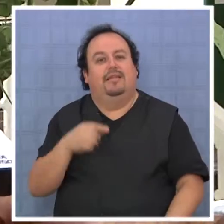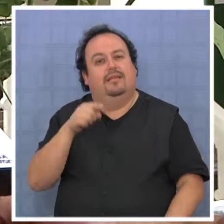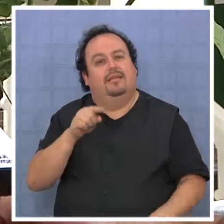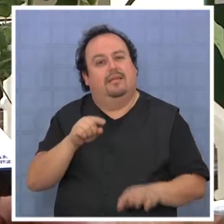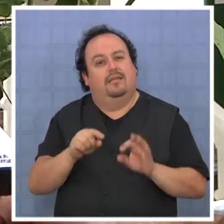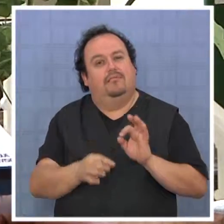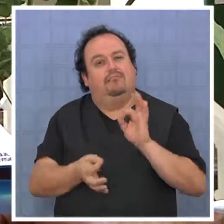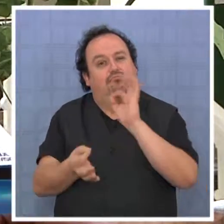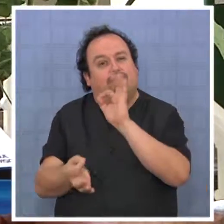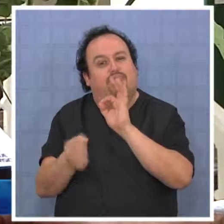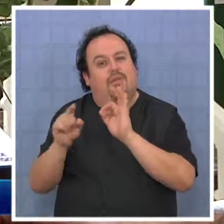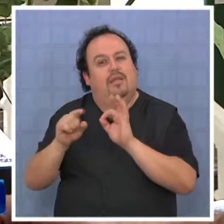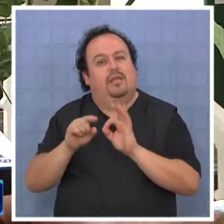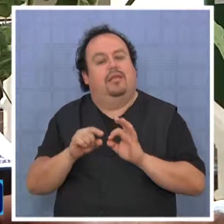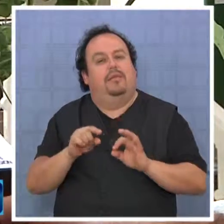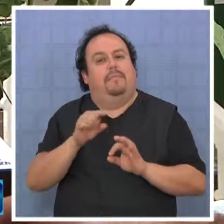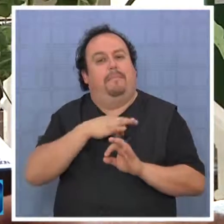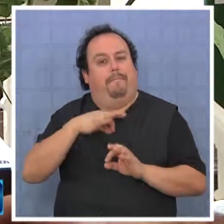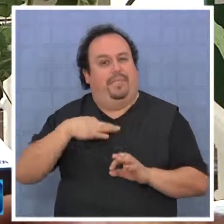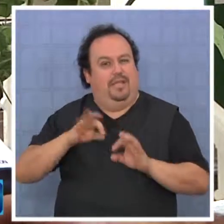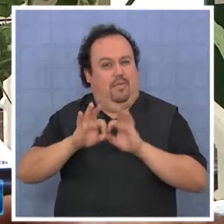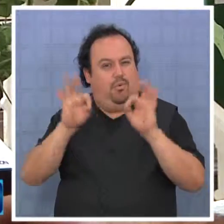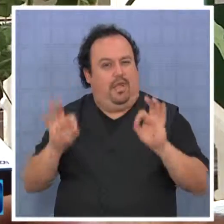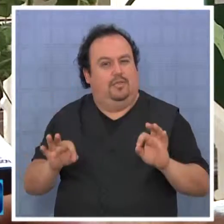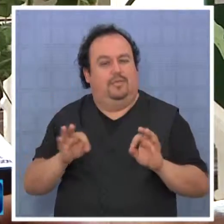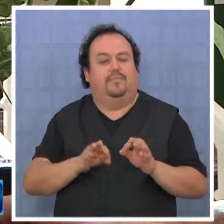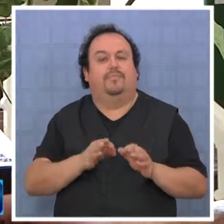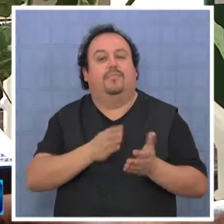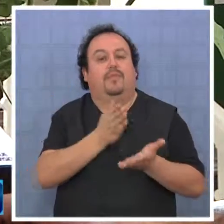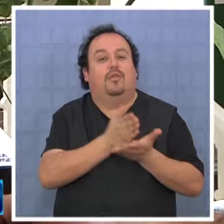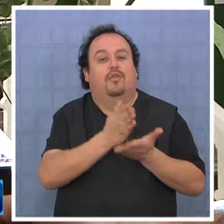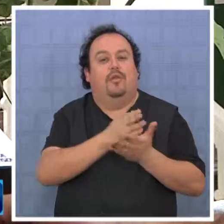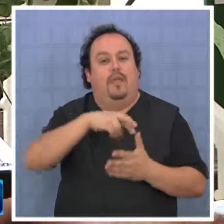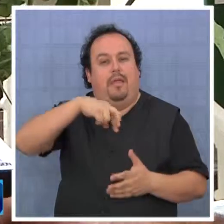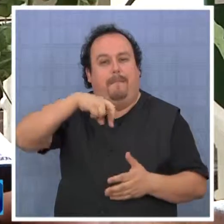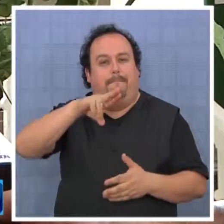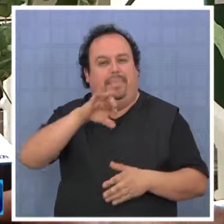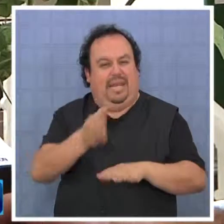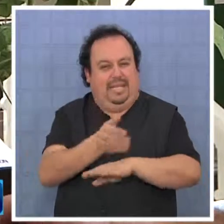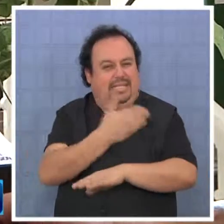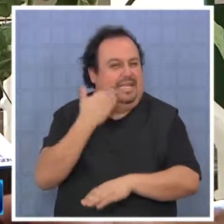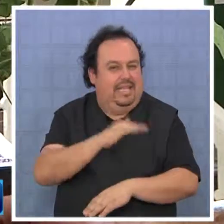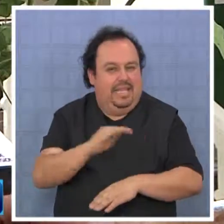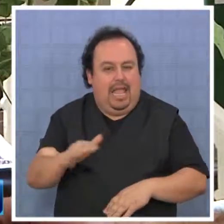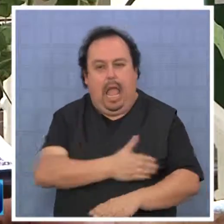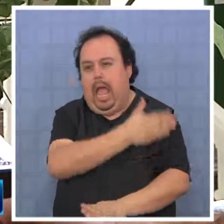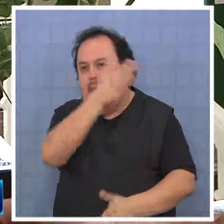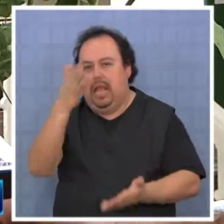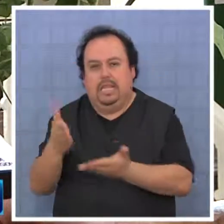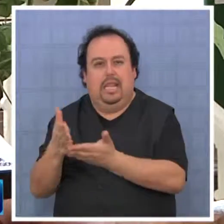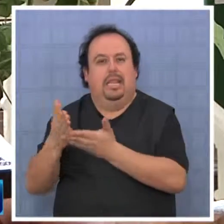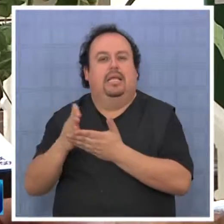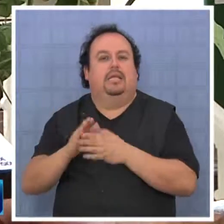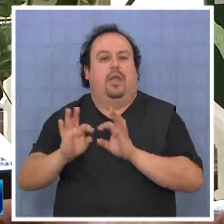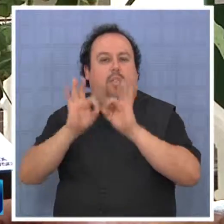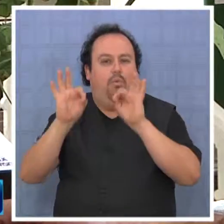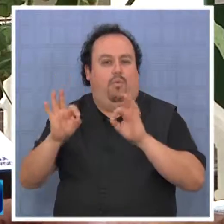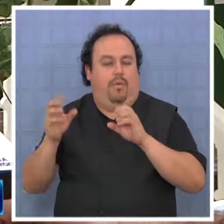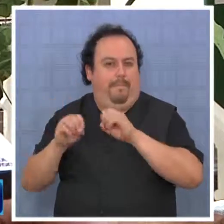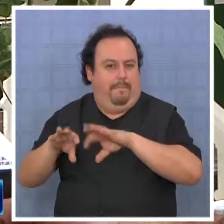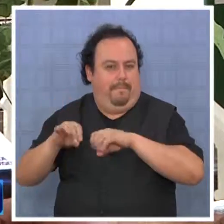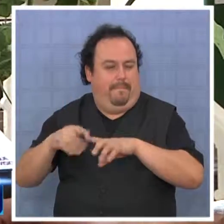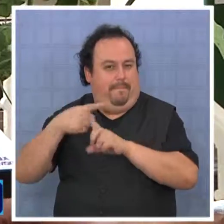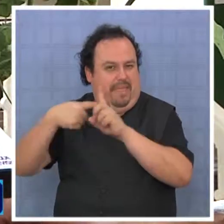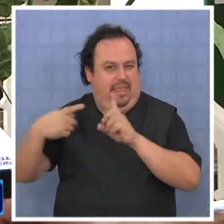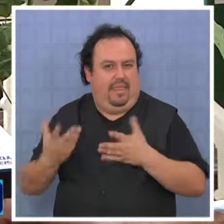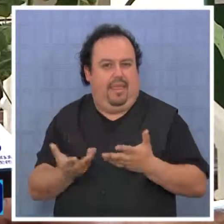Iquique cuando lo presentamos al Ministerio de Educación habla de un colegio completo, desde prebásica hasta enseñanza media. A diferencia de los Liceos Centrarios en el país,